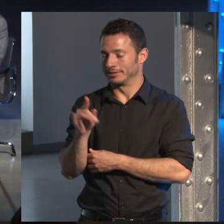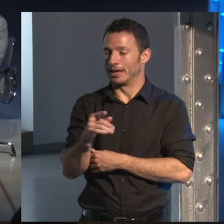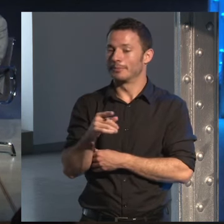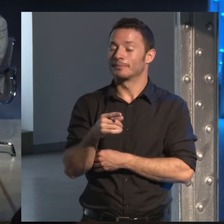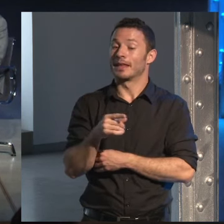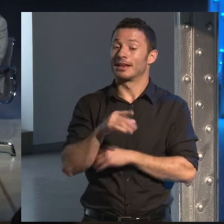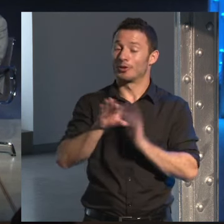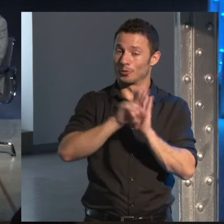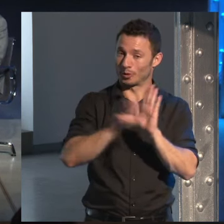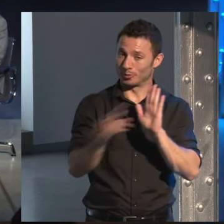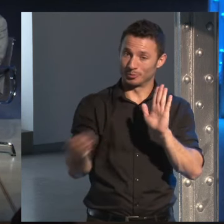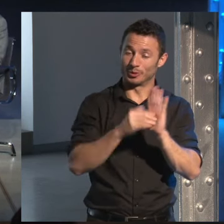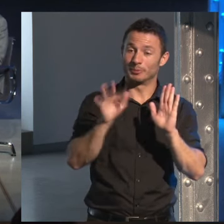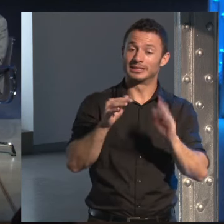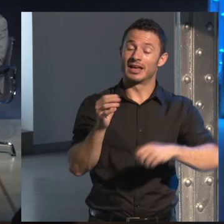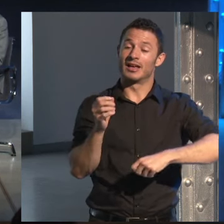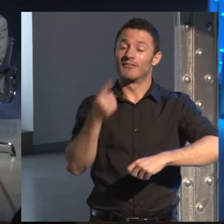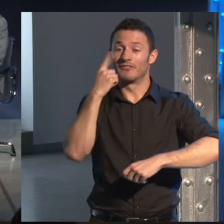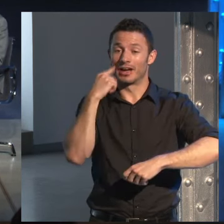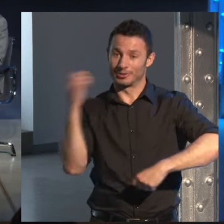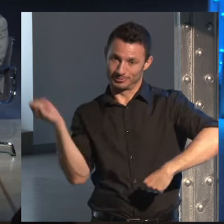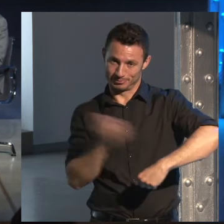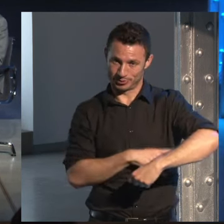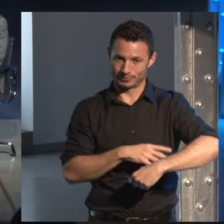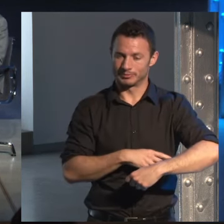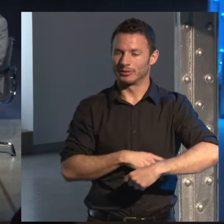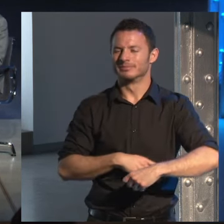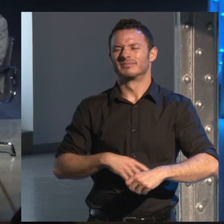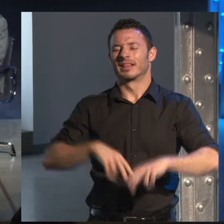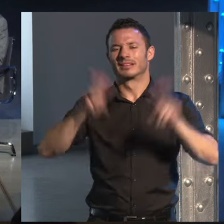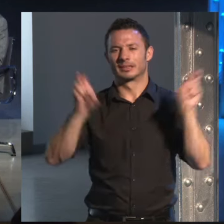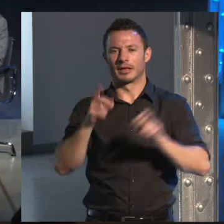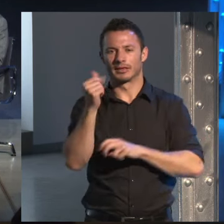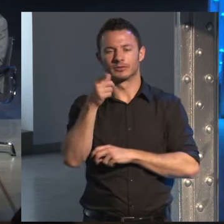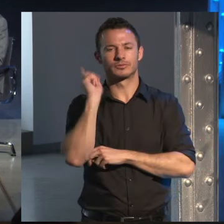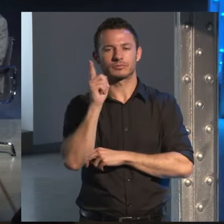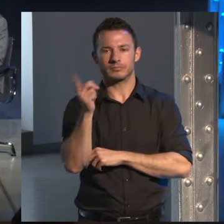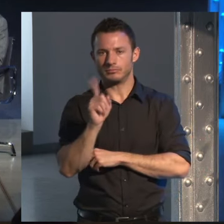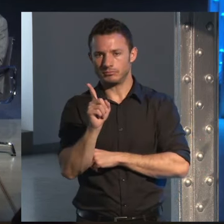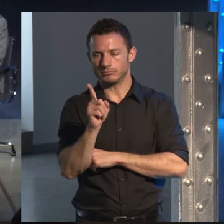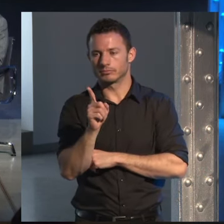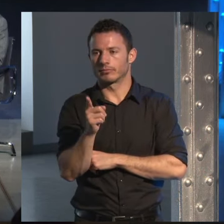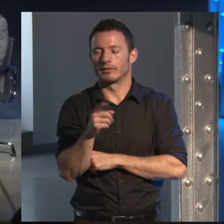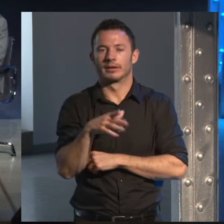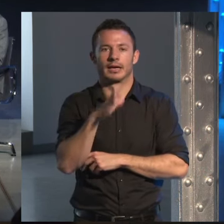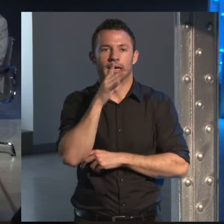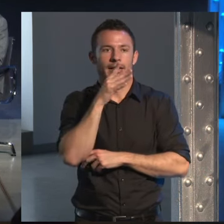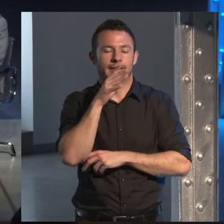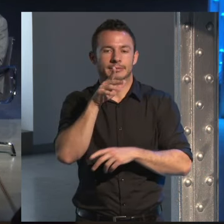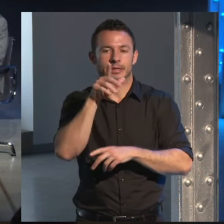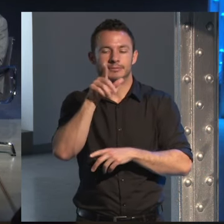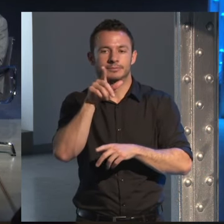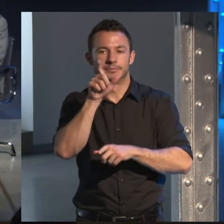estamos hablando solo de dinero señores y de edición no hablamos nada de las musas ni todas esas cosas de la